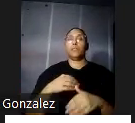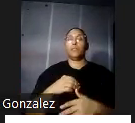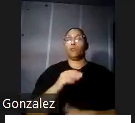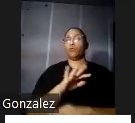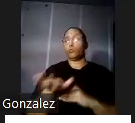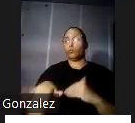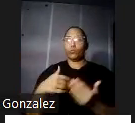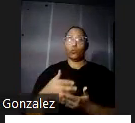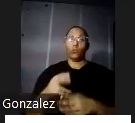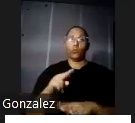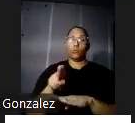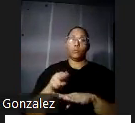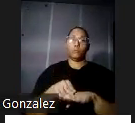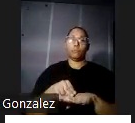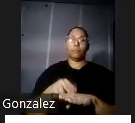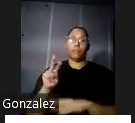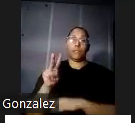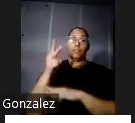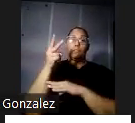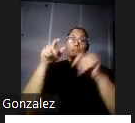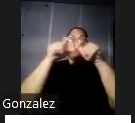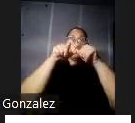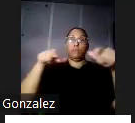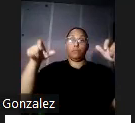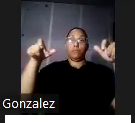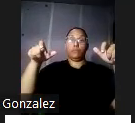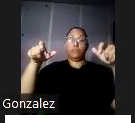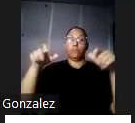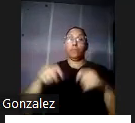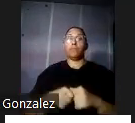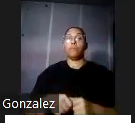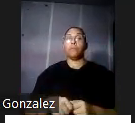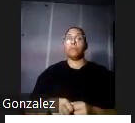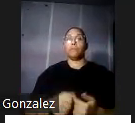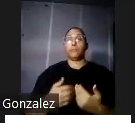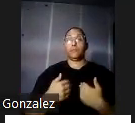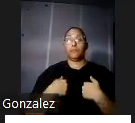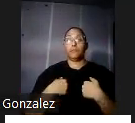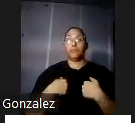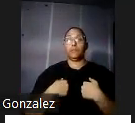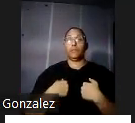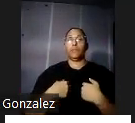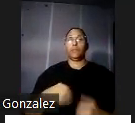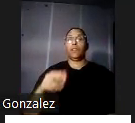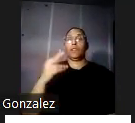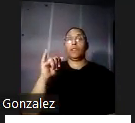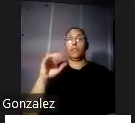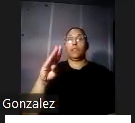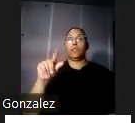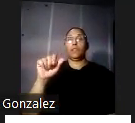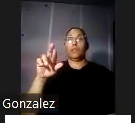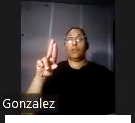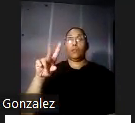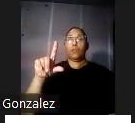tiene un segundo balcón que mira hacia la calle Cervantes también decorado con baldosas hidráulicas las tejas fueron